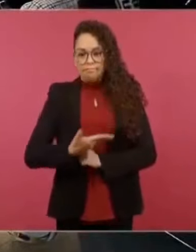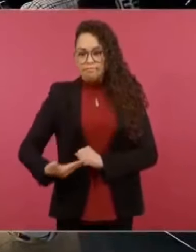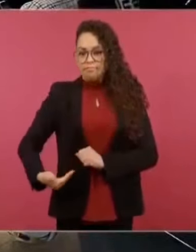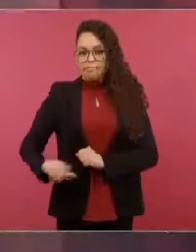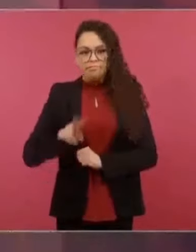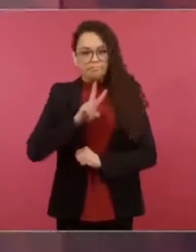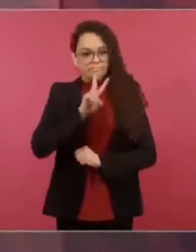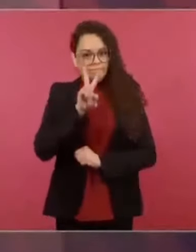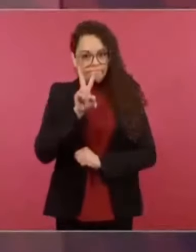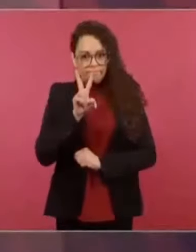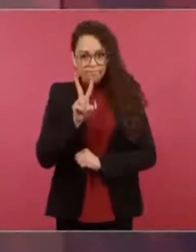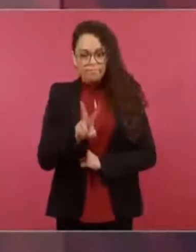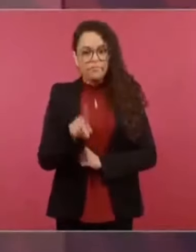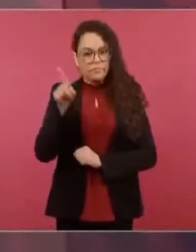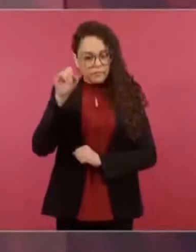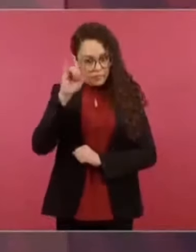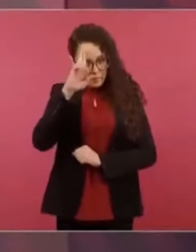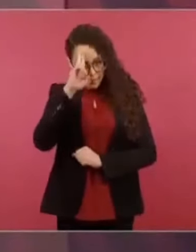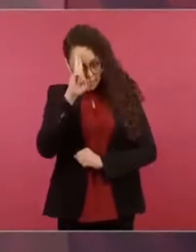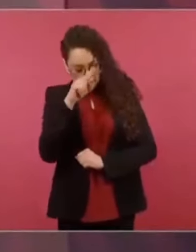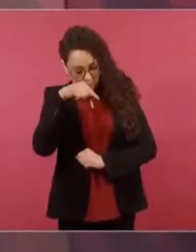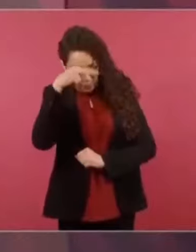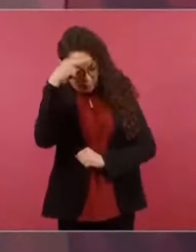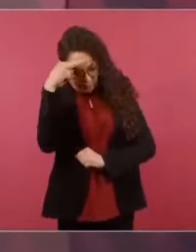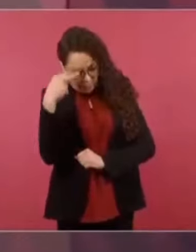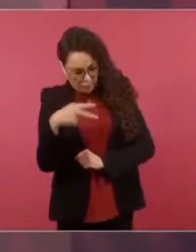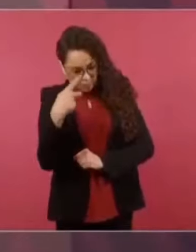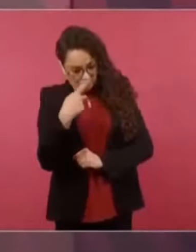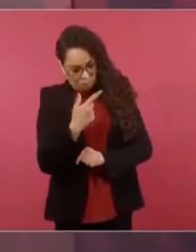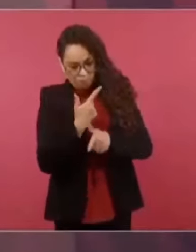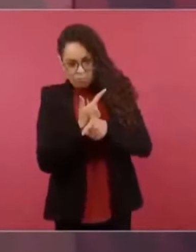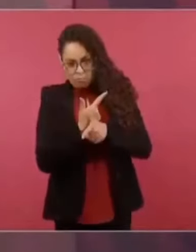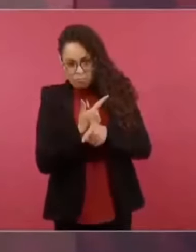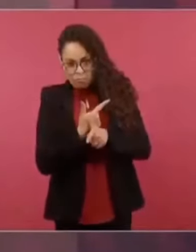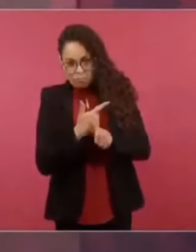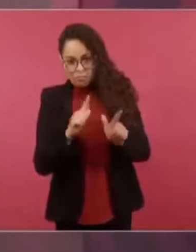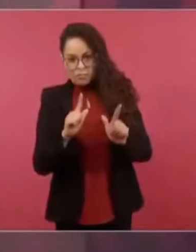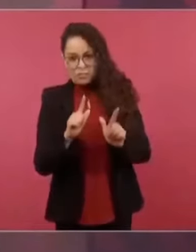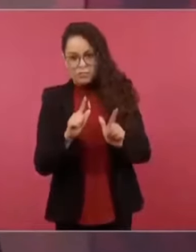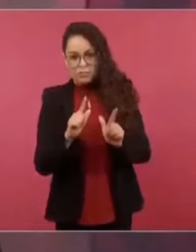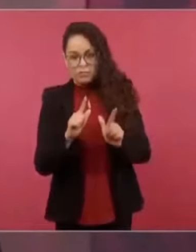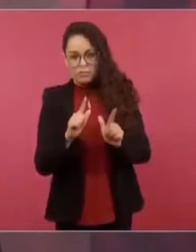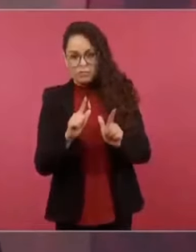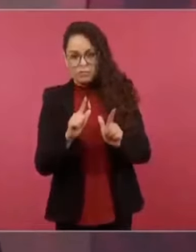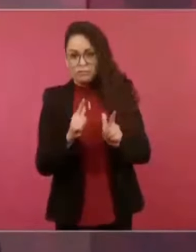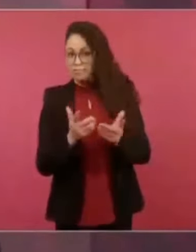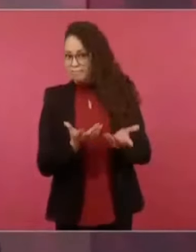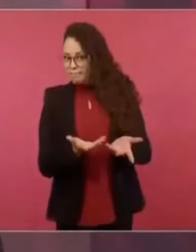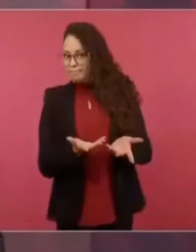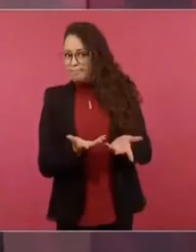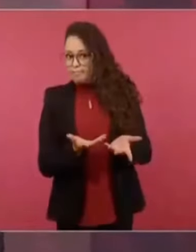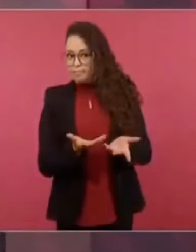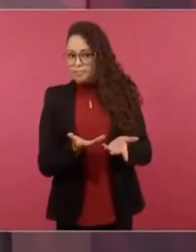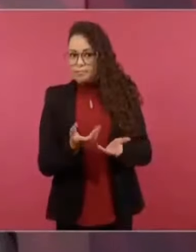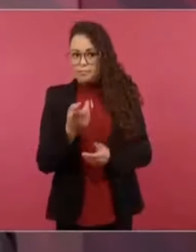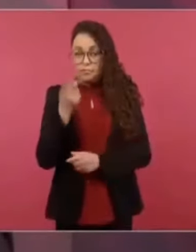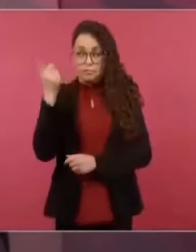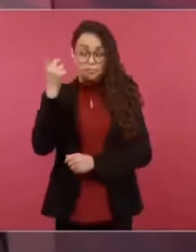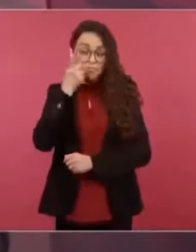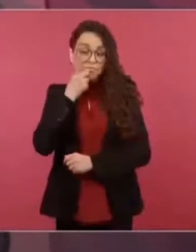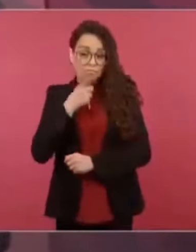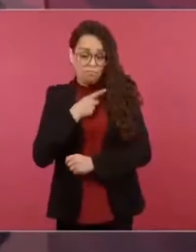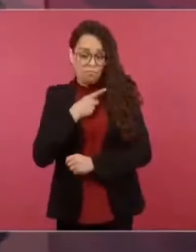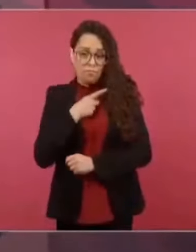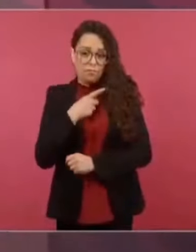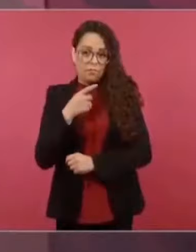nuestra soberanía, siempre me habla de que el trato entre nosotros tiene que quedarse